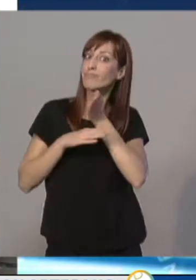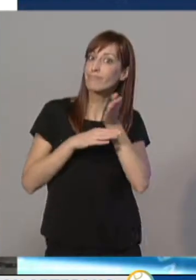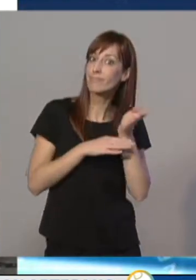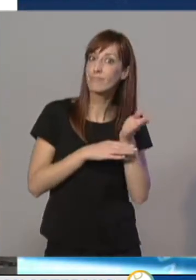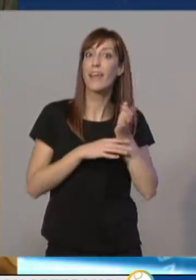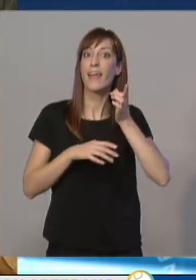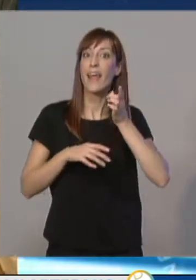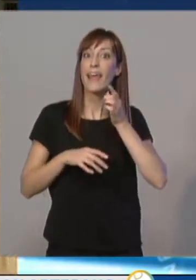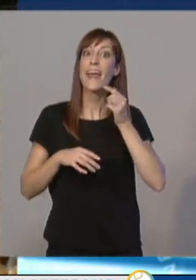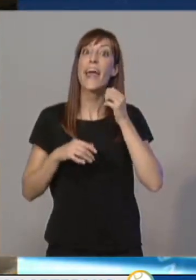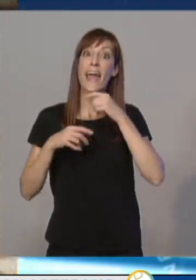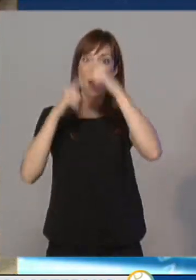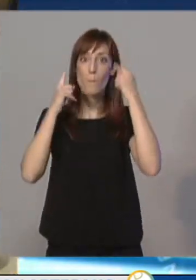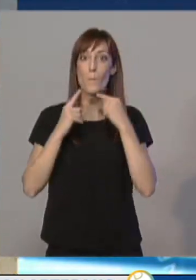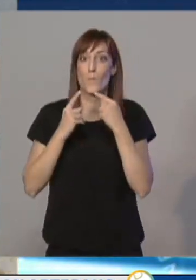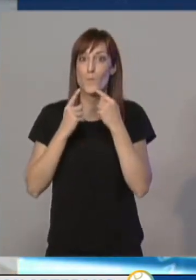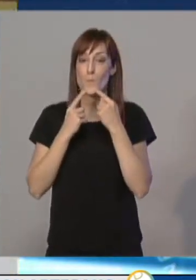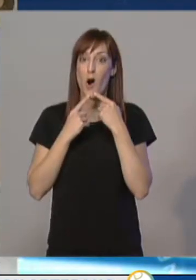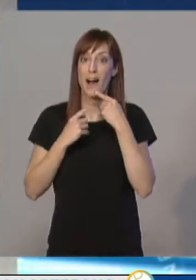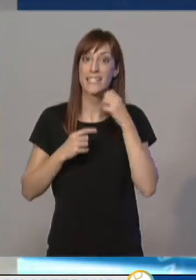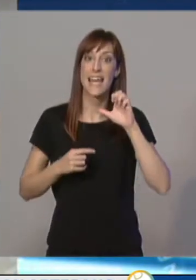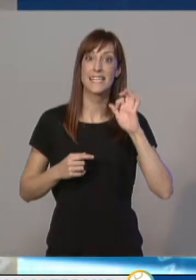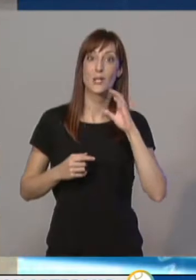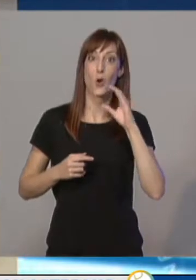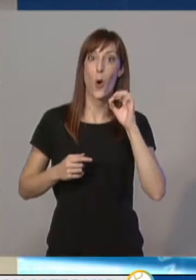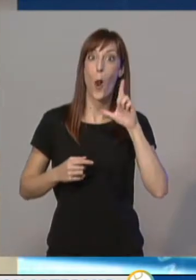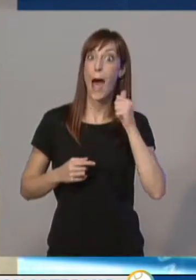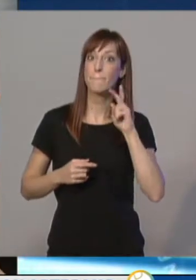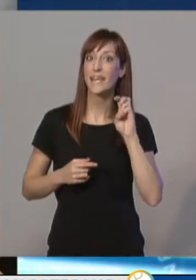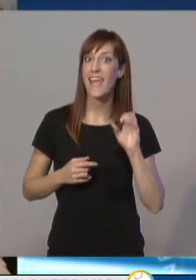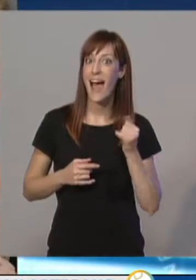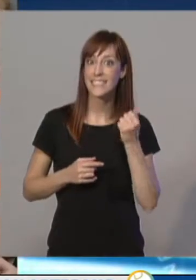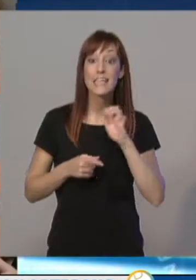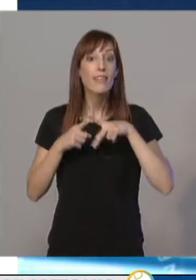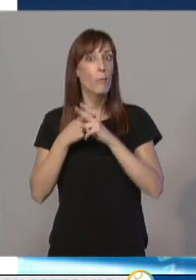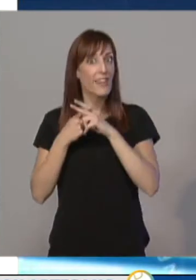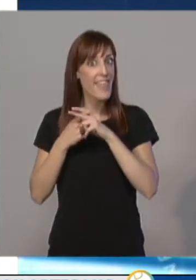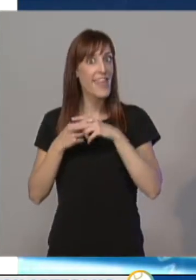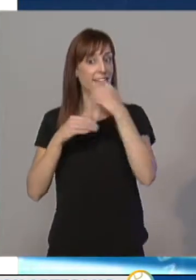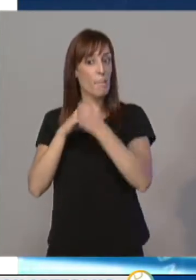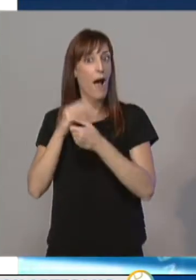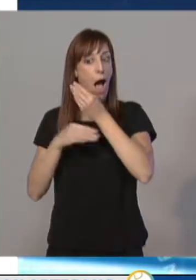Pios han sido los primeros. Aquí han aprendido a hacer su propio pan, desde los ingredientes...